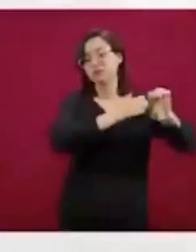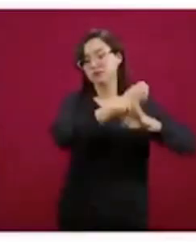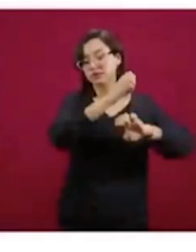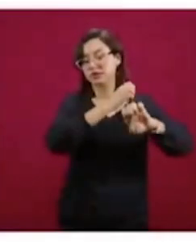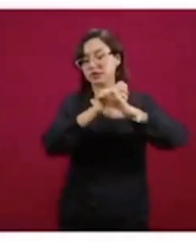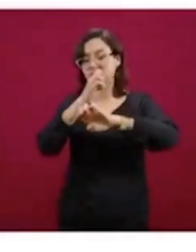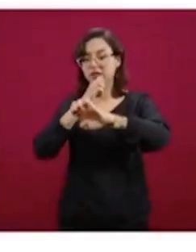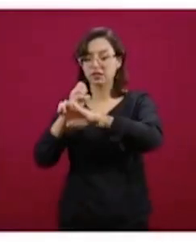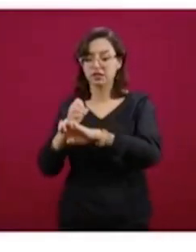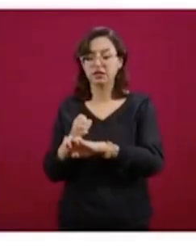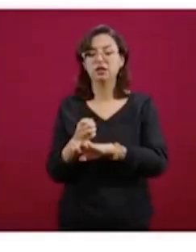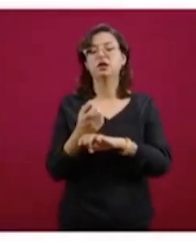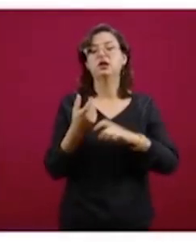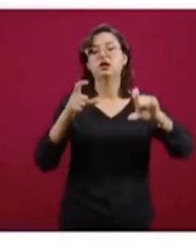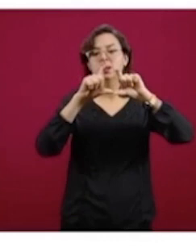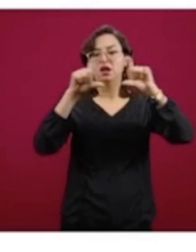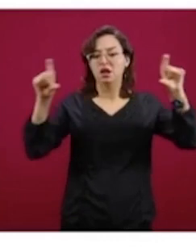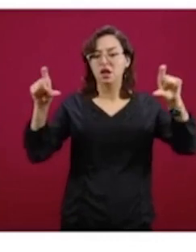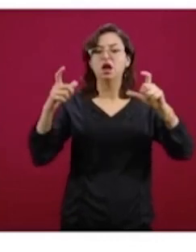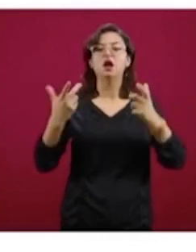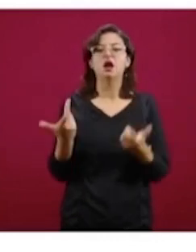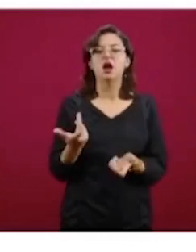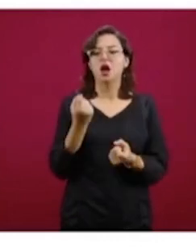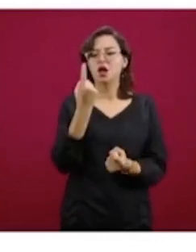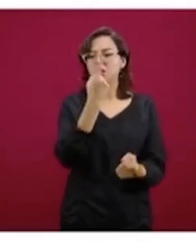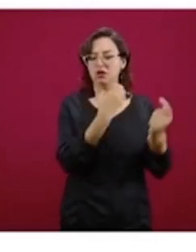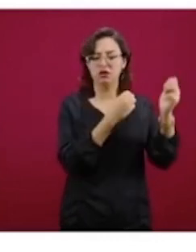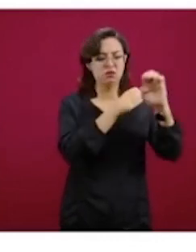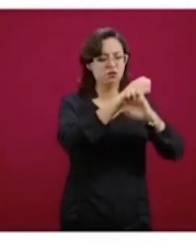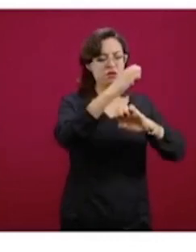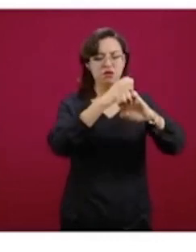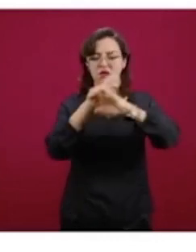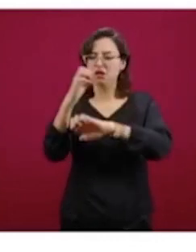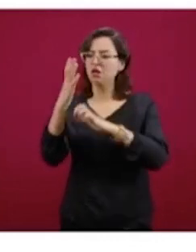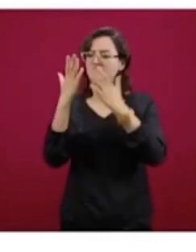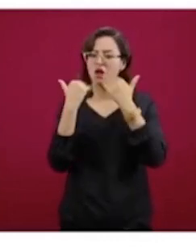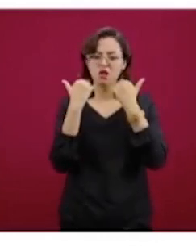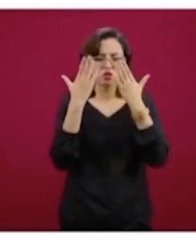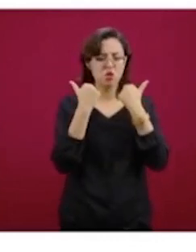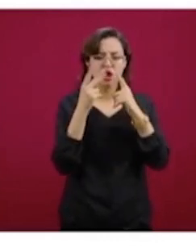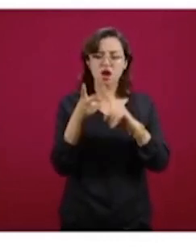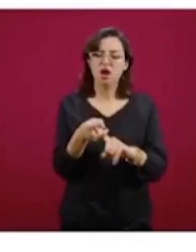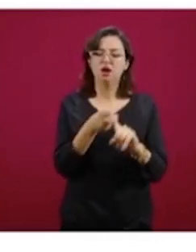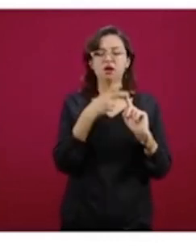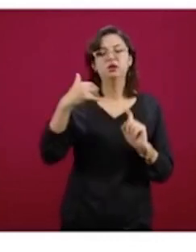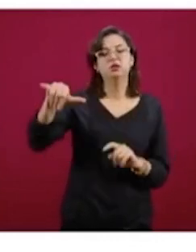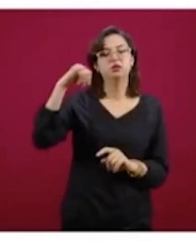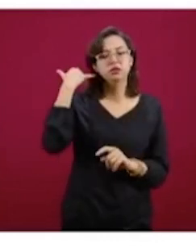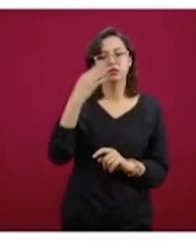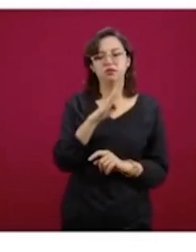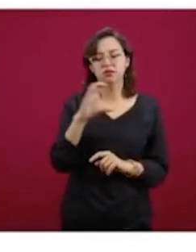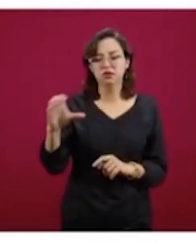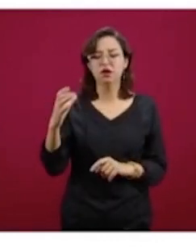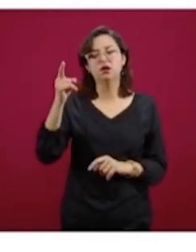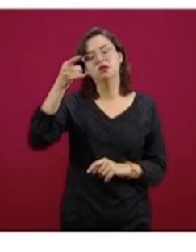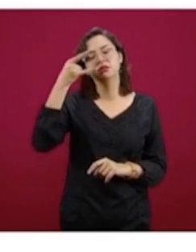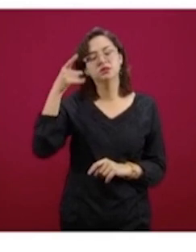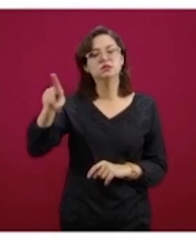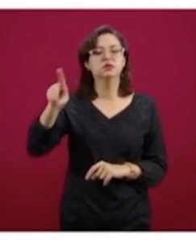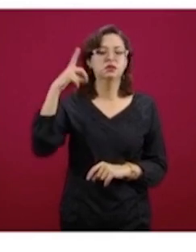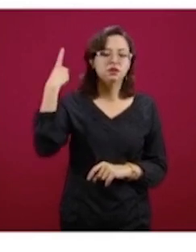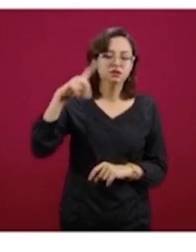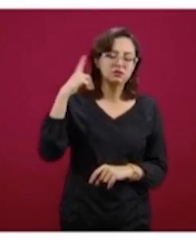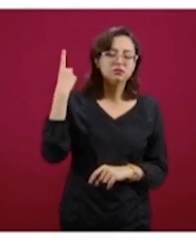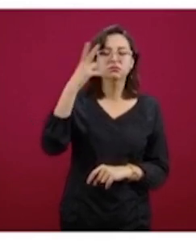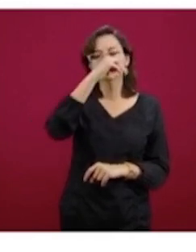federativa, tenemos estados que afortunadamente no registran esta incidencia, Yucatán, Baja Sur, Campeche, Durango,